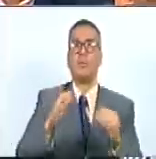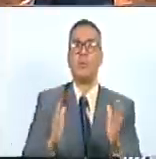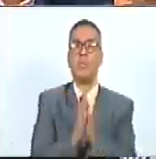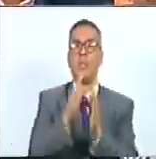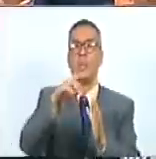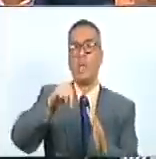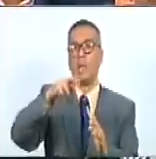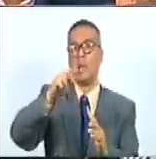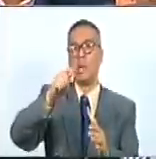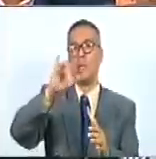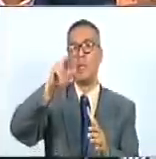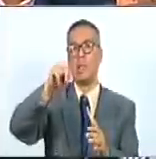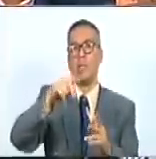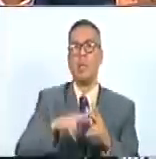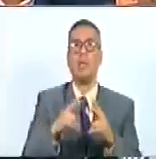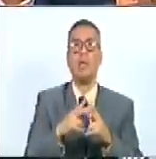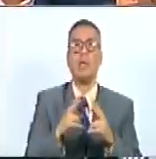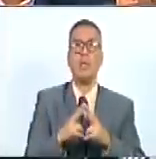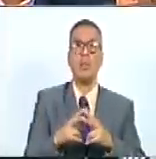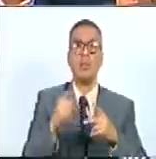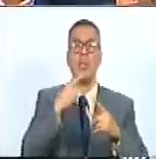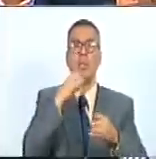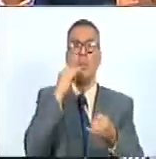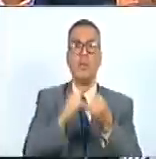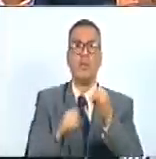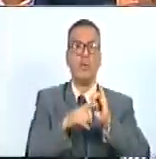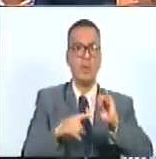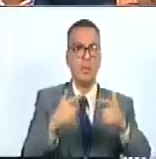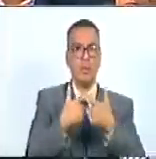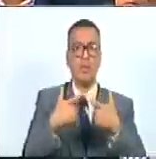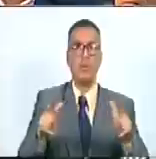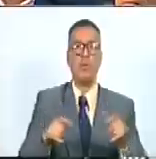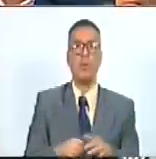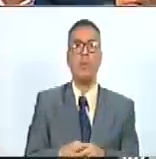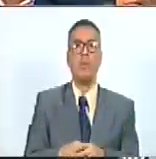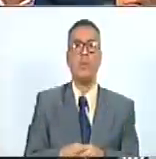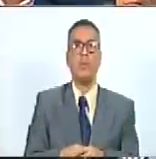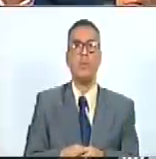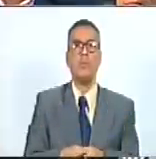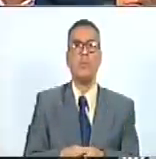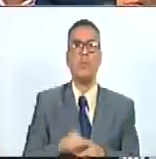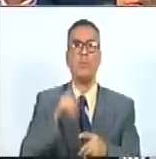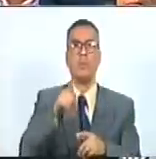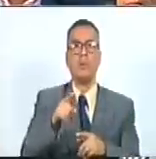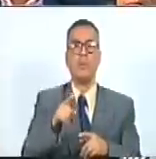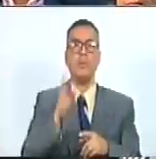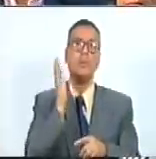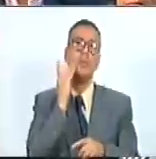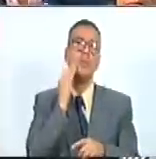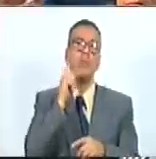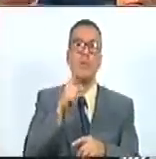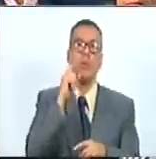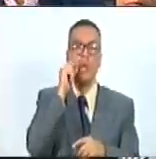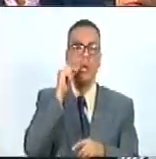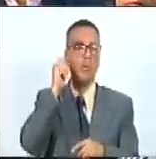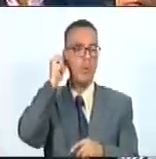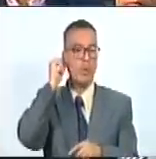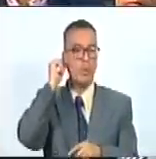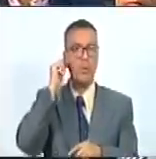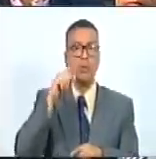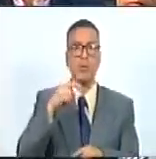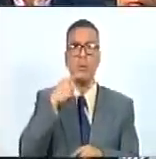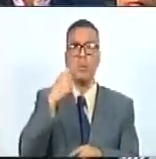después vino entonces la etapa final de la independencia que entonces ese ejemplo de hombres y mujeres